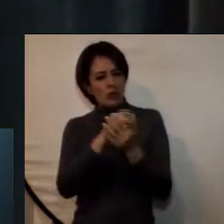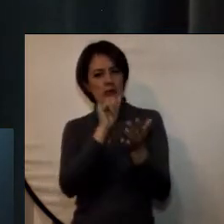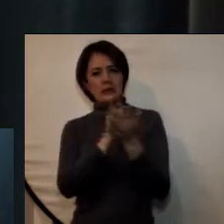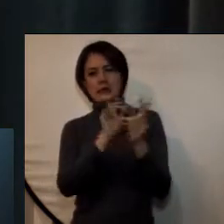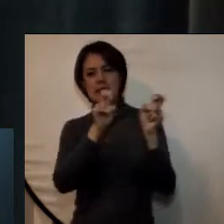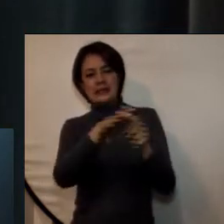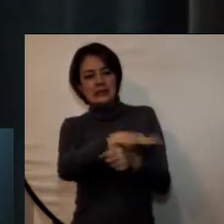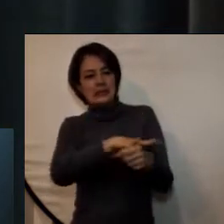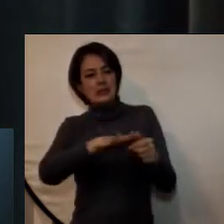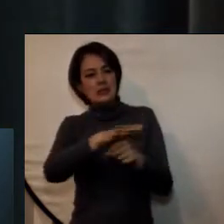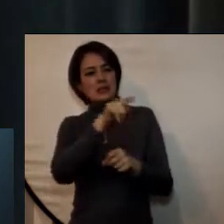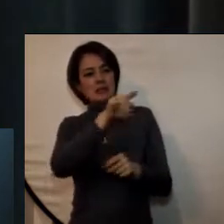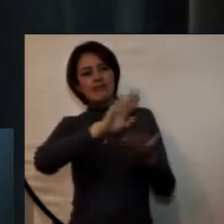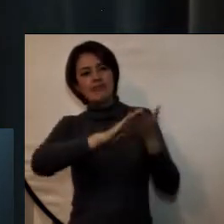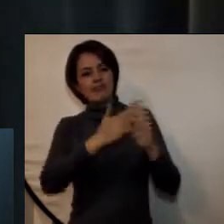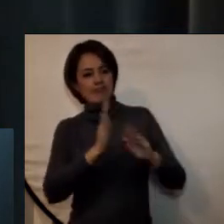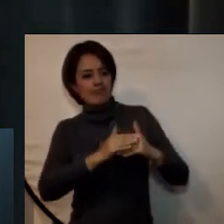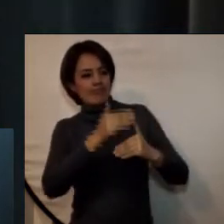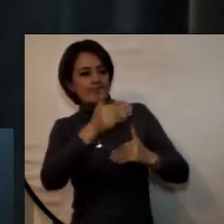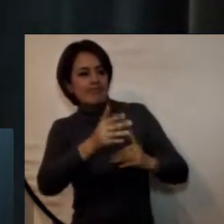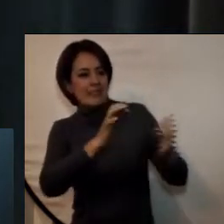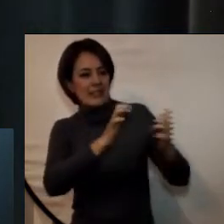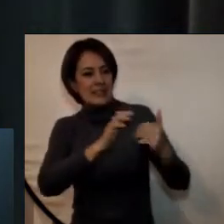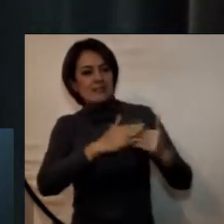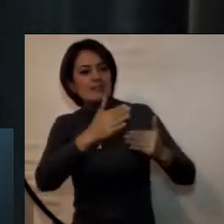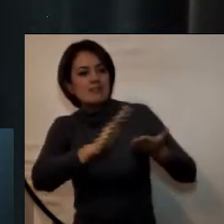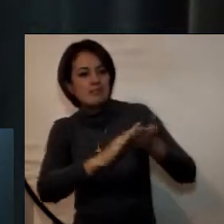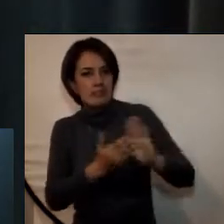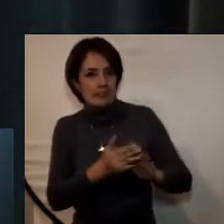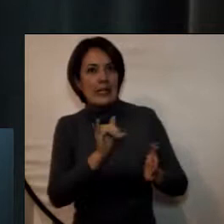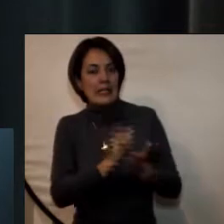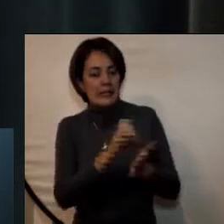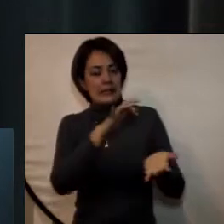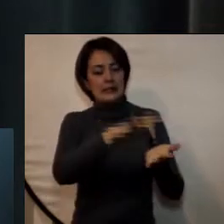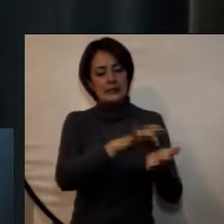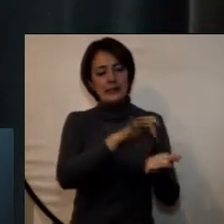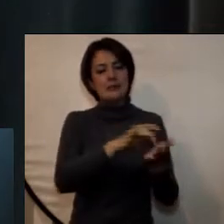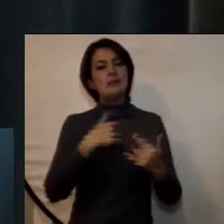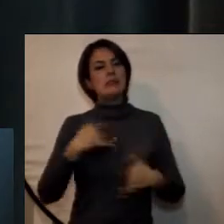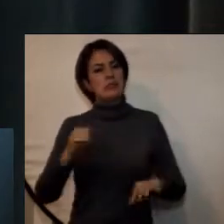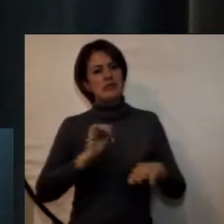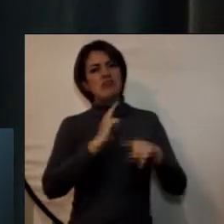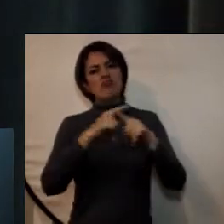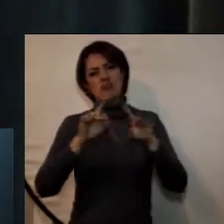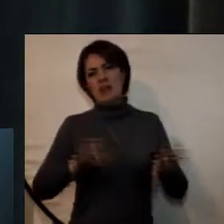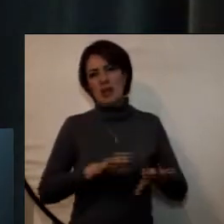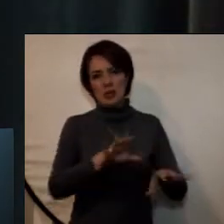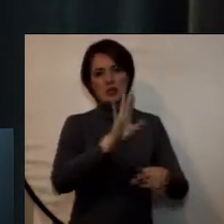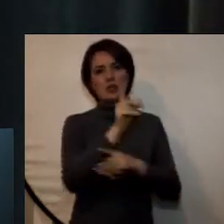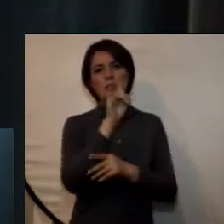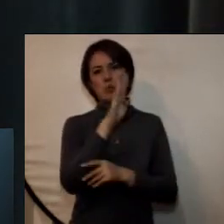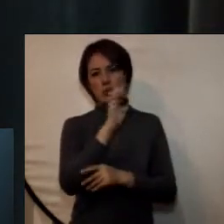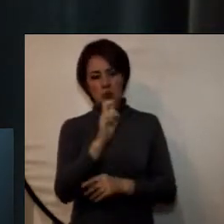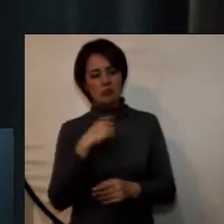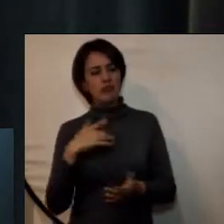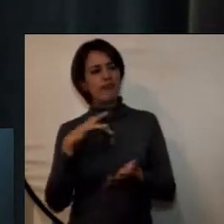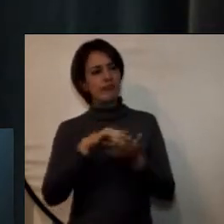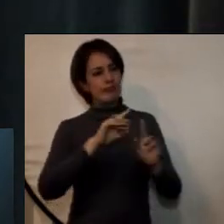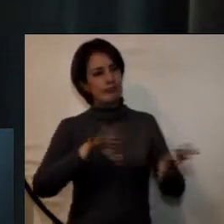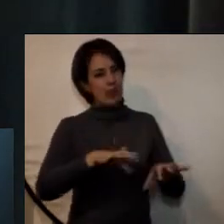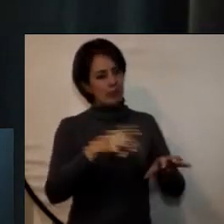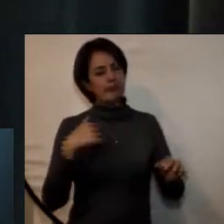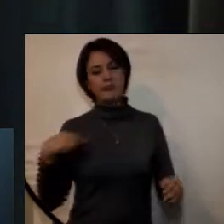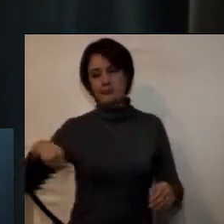situación de paz y posconflicto quiero decirles que hemos asistido a los diferentes eventos organizados por el SUE y